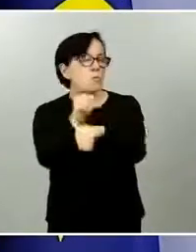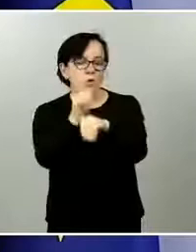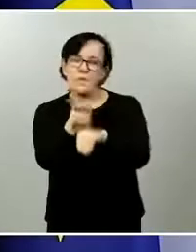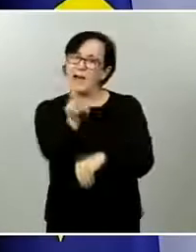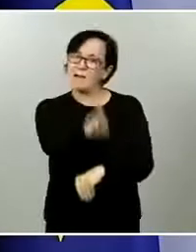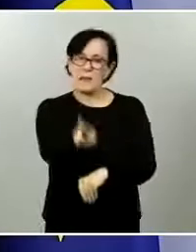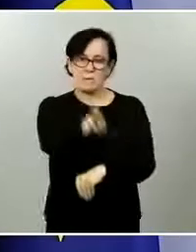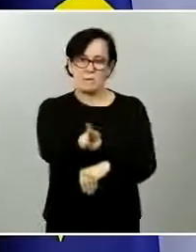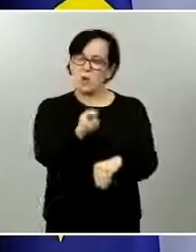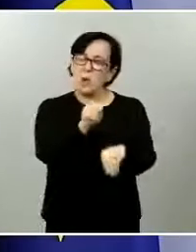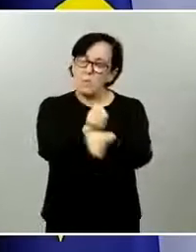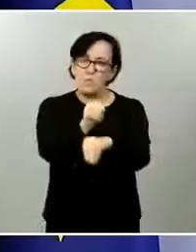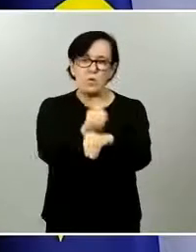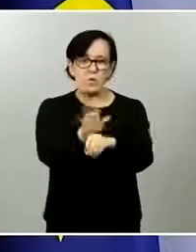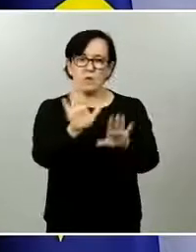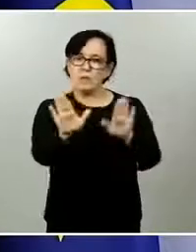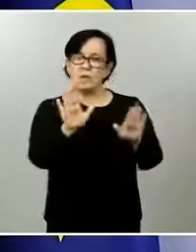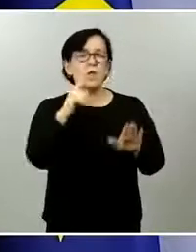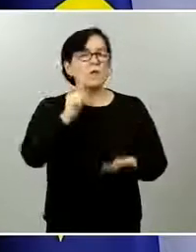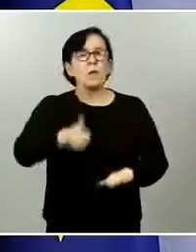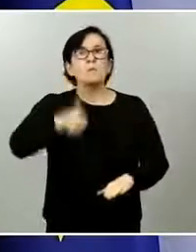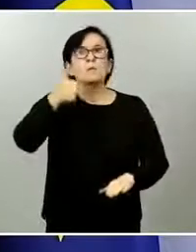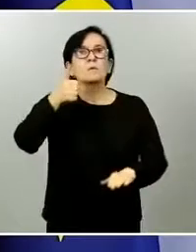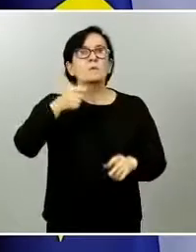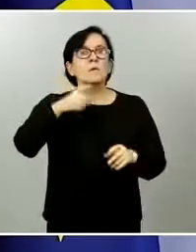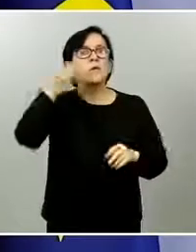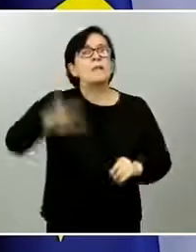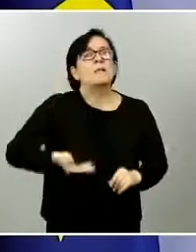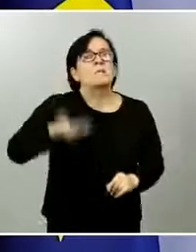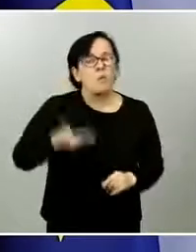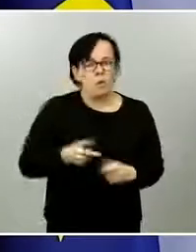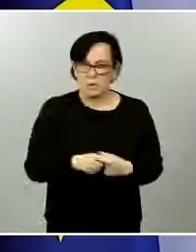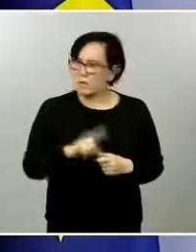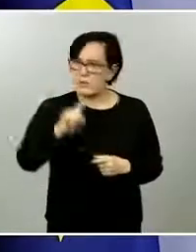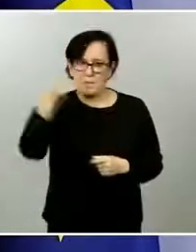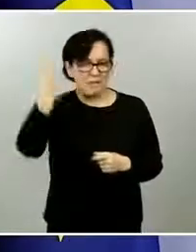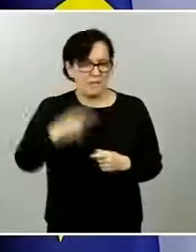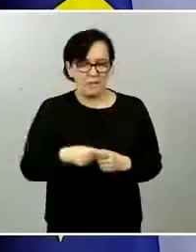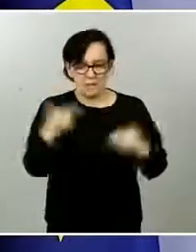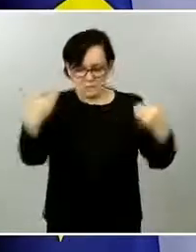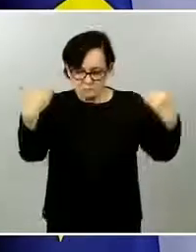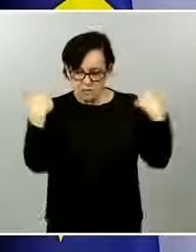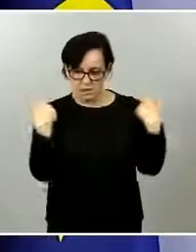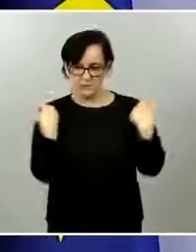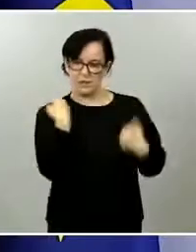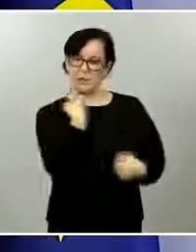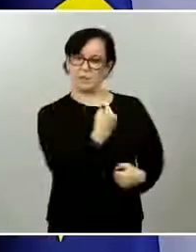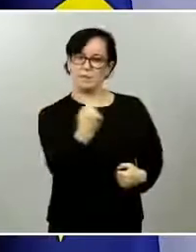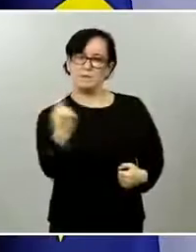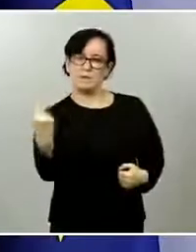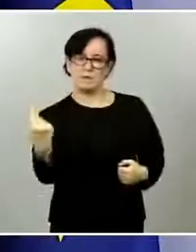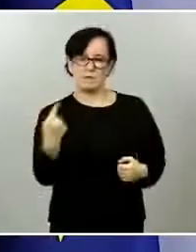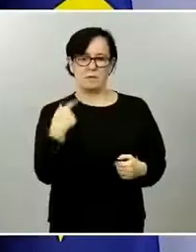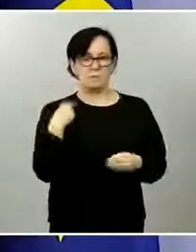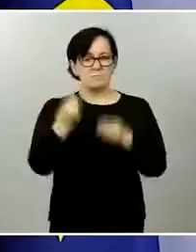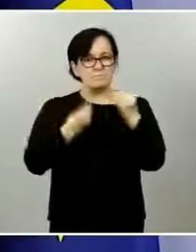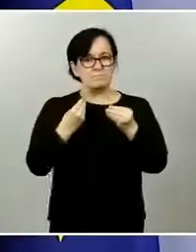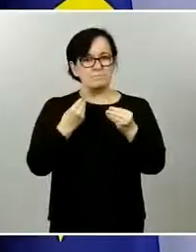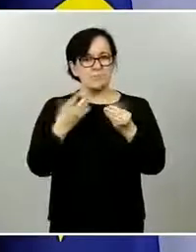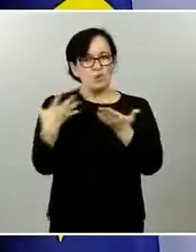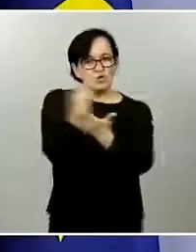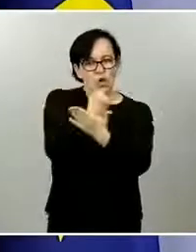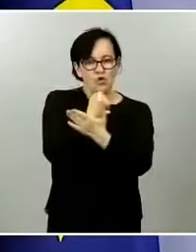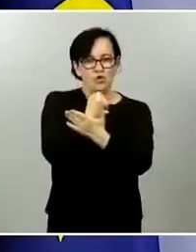y, por tanto, la prudencia va a ser la guía de actuación en la desescalada. Insisto, la prudencia va a ser la guía de actuación en